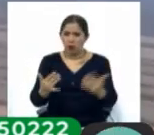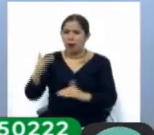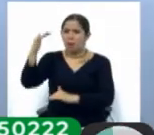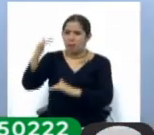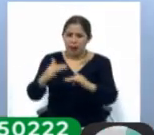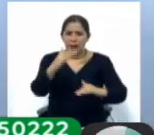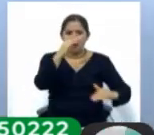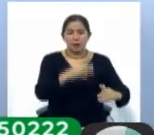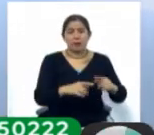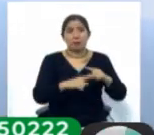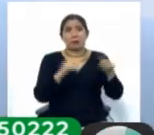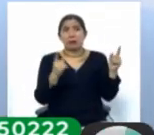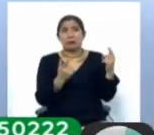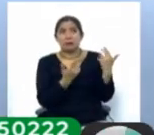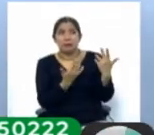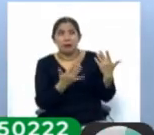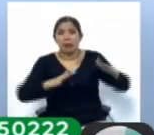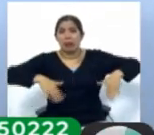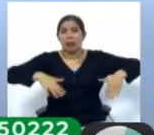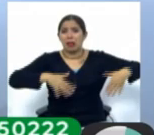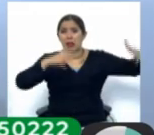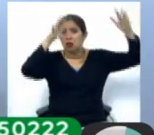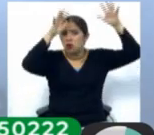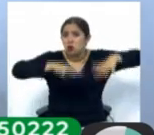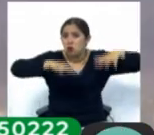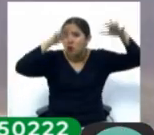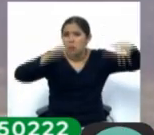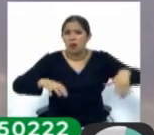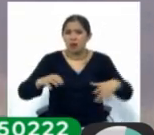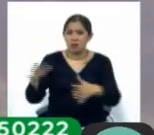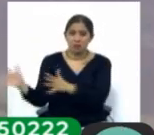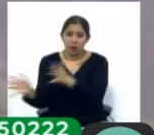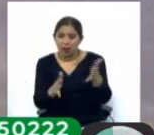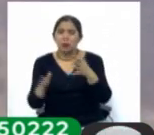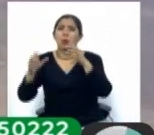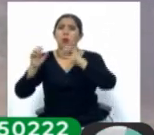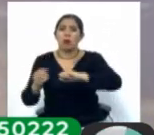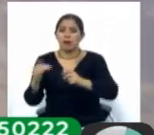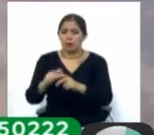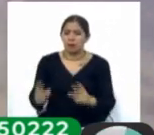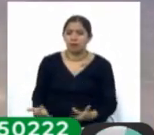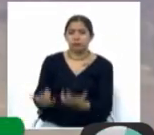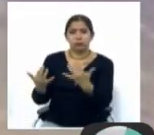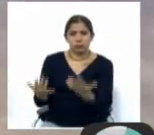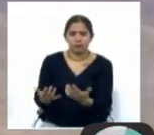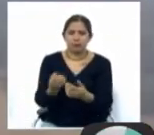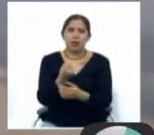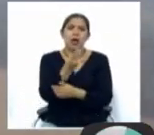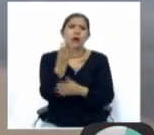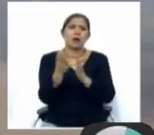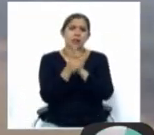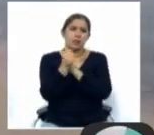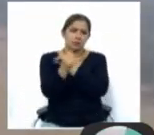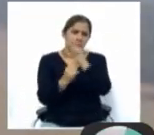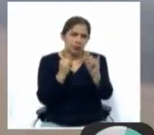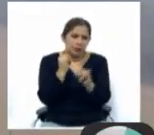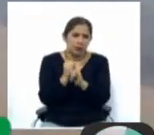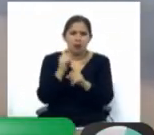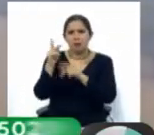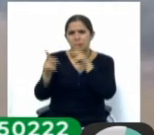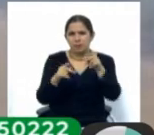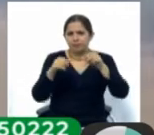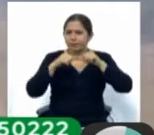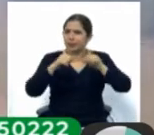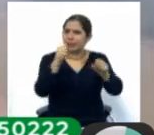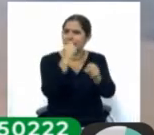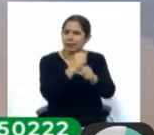podrían reactivarse. Ante esta situación, los bomberos, militares, policías y especialistas internacionales continúan trabajando en la